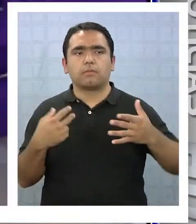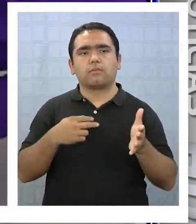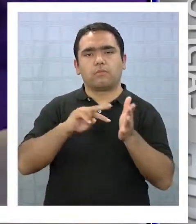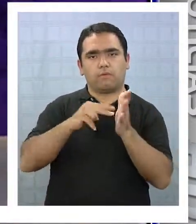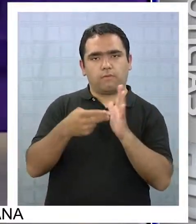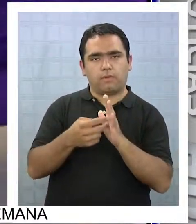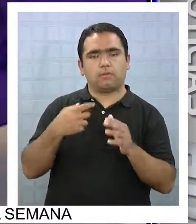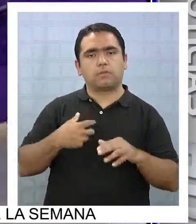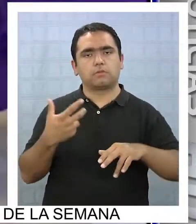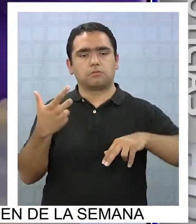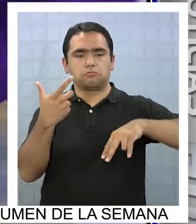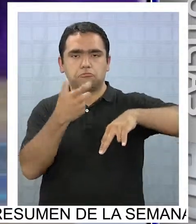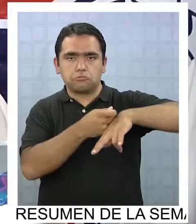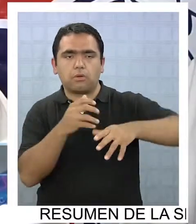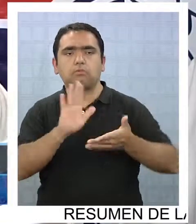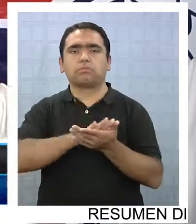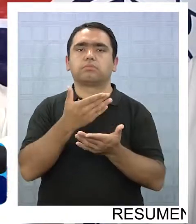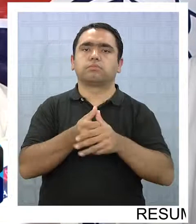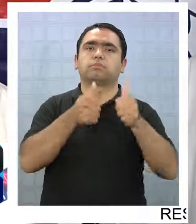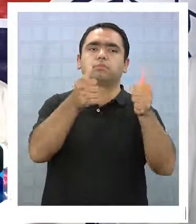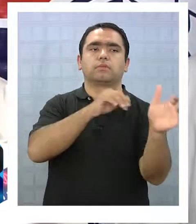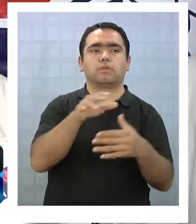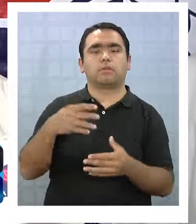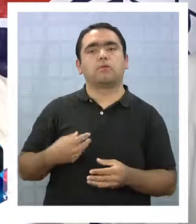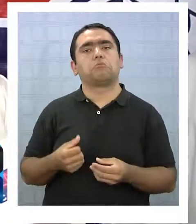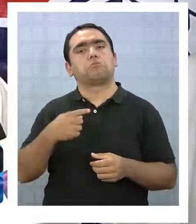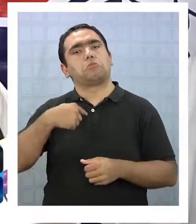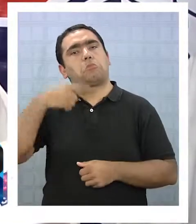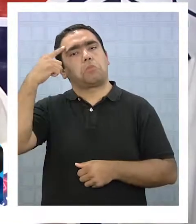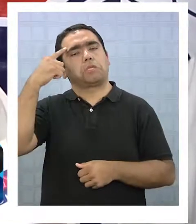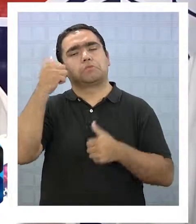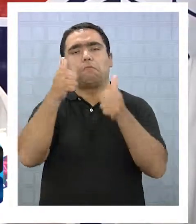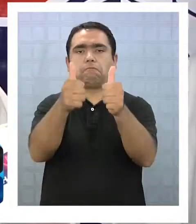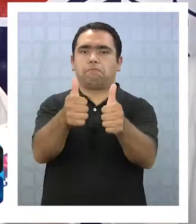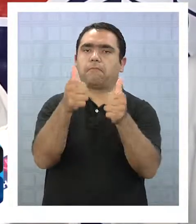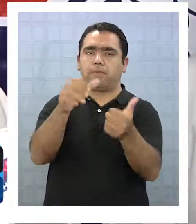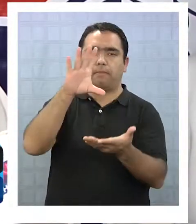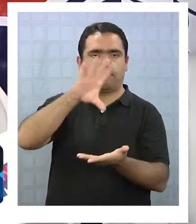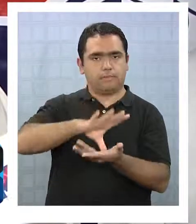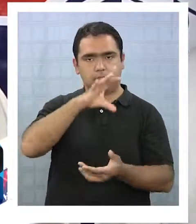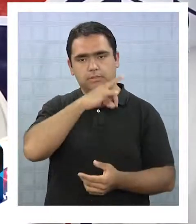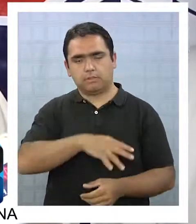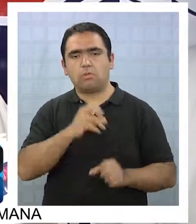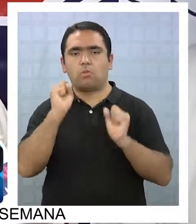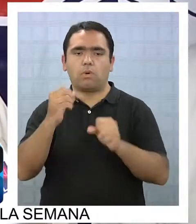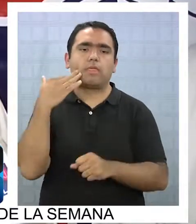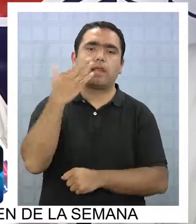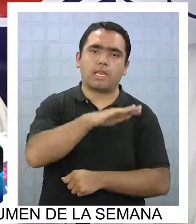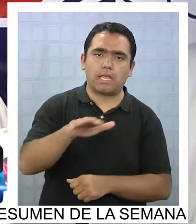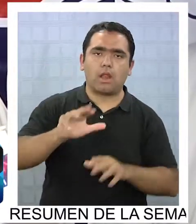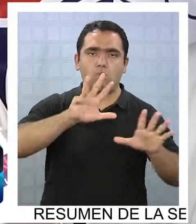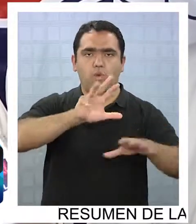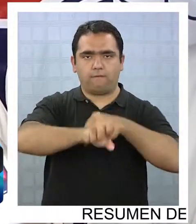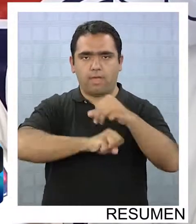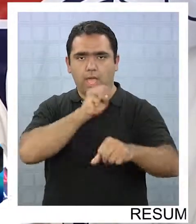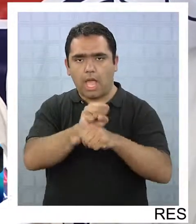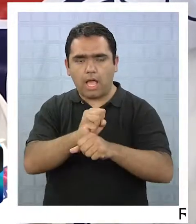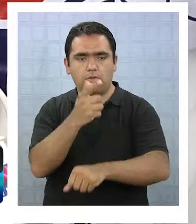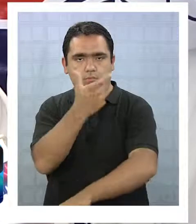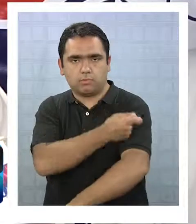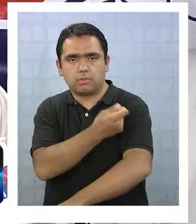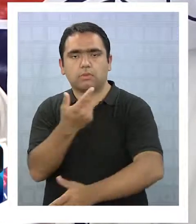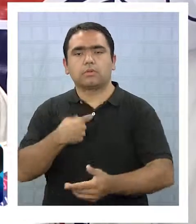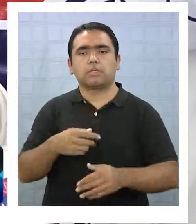parece sumamente adecuado que nuestro país haya tomado la iniciativa de poder vacunar a las niñitas antes de que empiecen sus relaciones